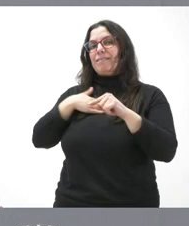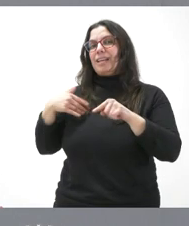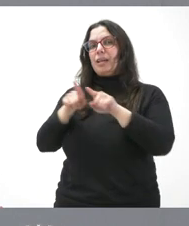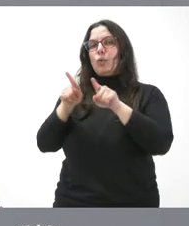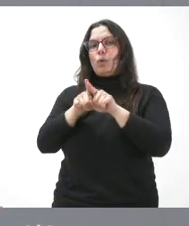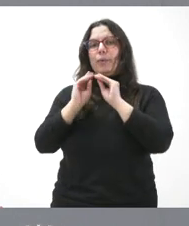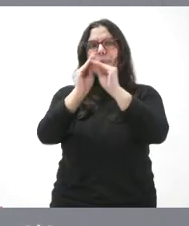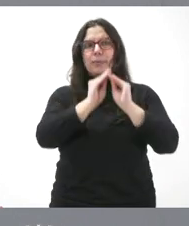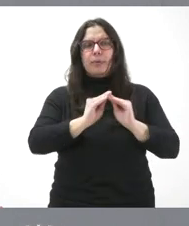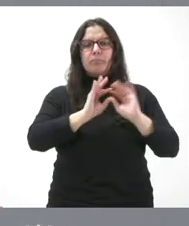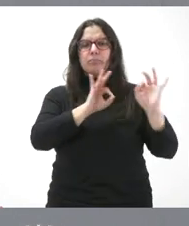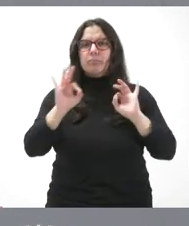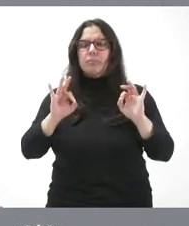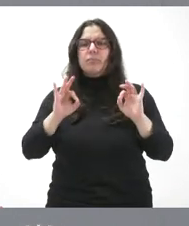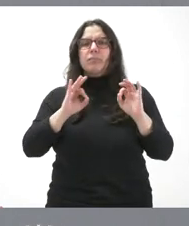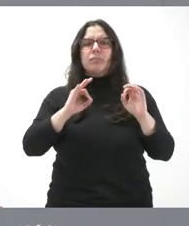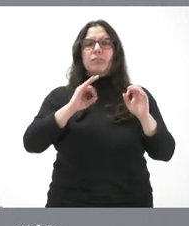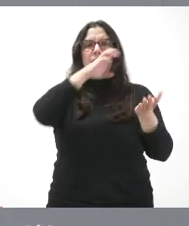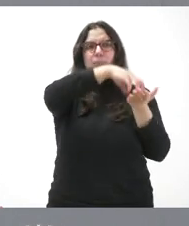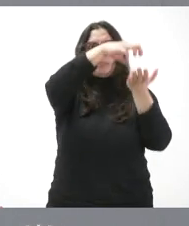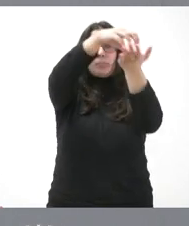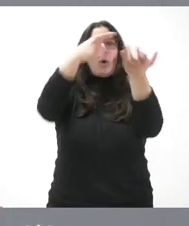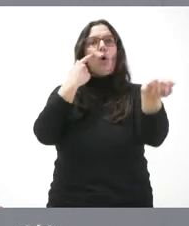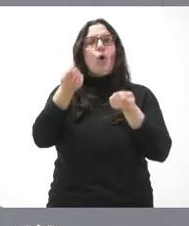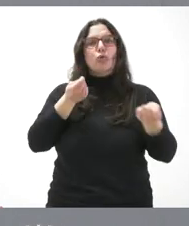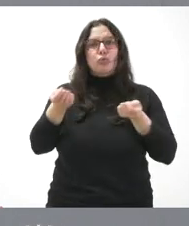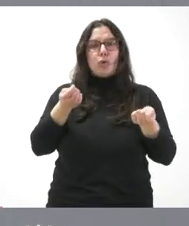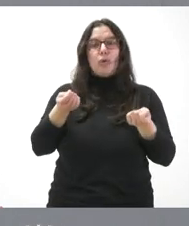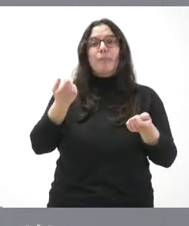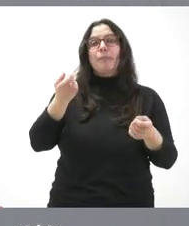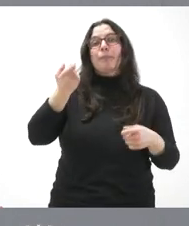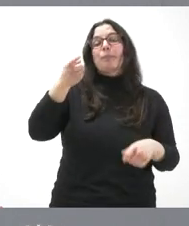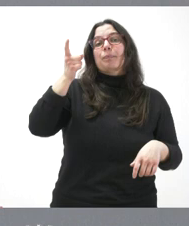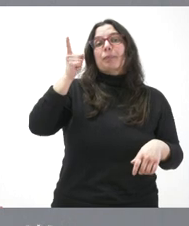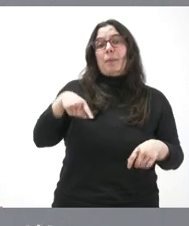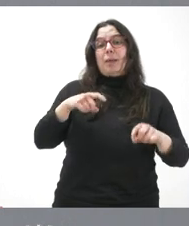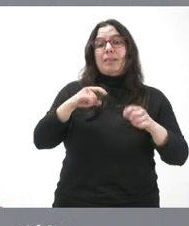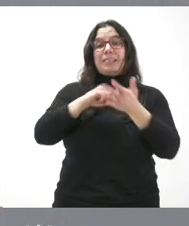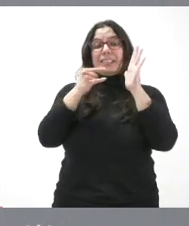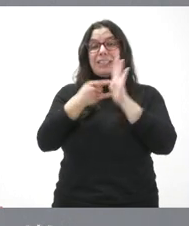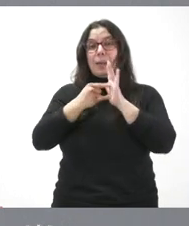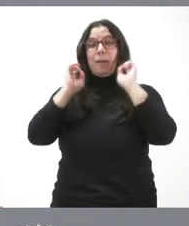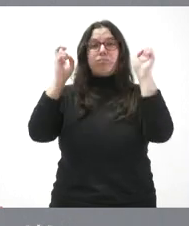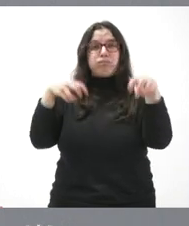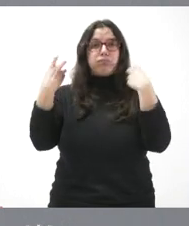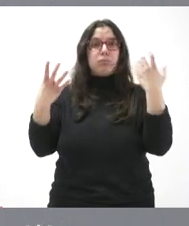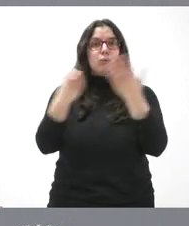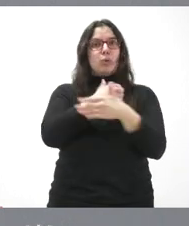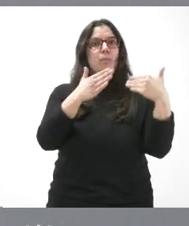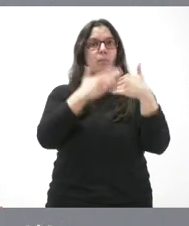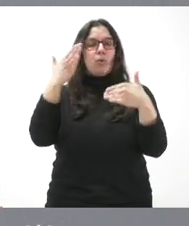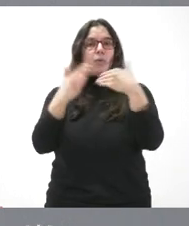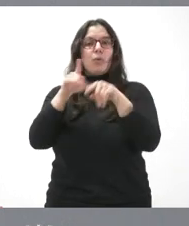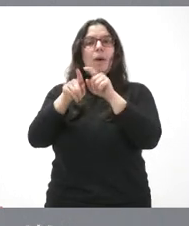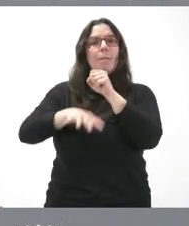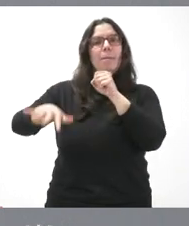instalación y puesta en marcha de estas estaciones de control, además de la modernización de todo el sistema de explotación que se establece como la